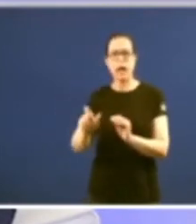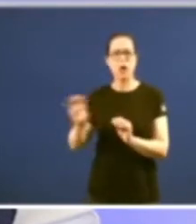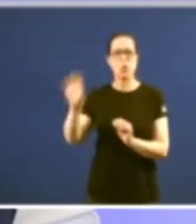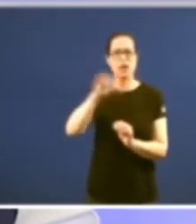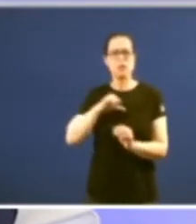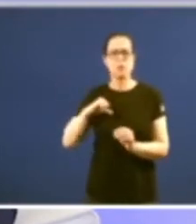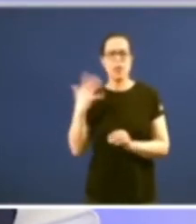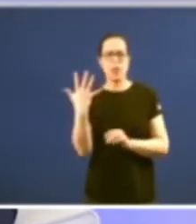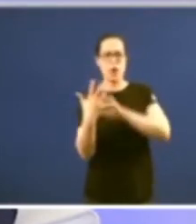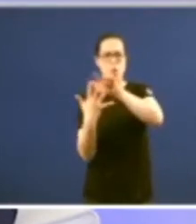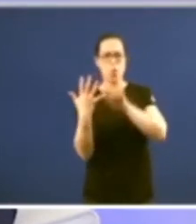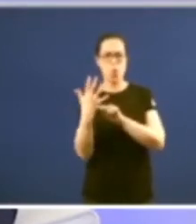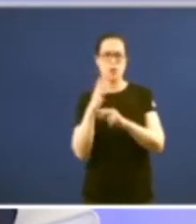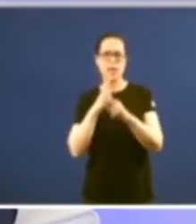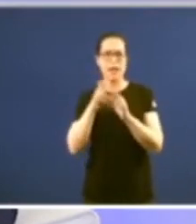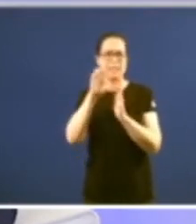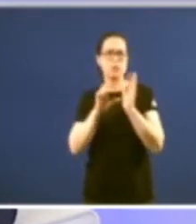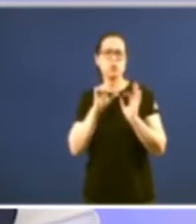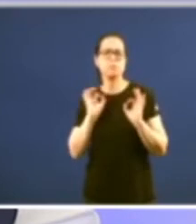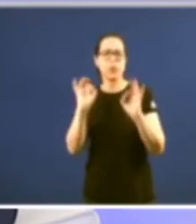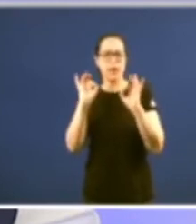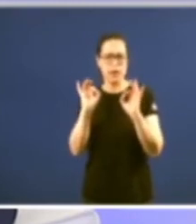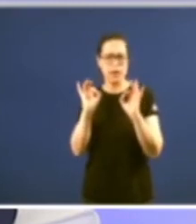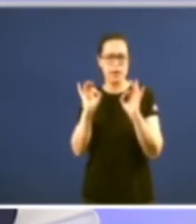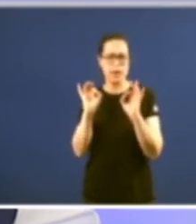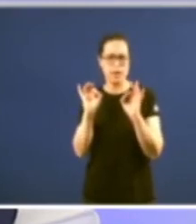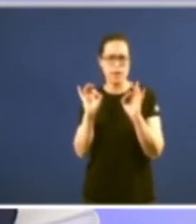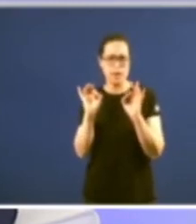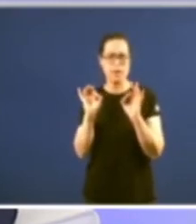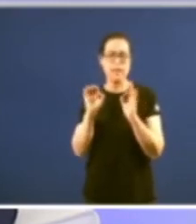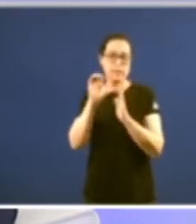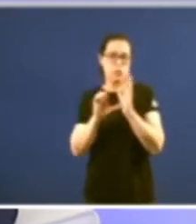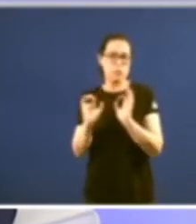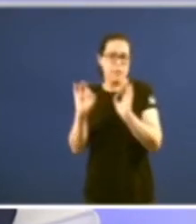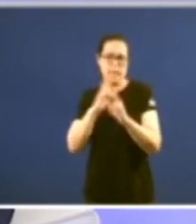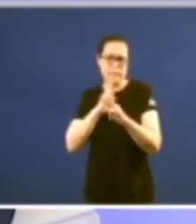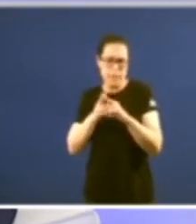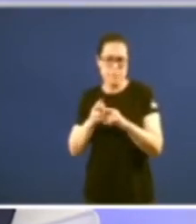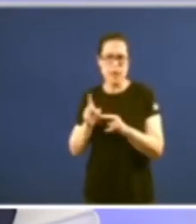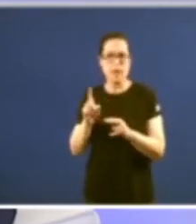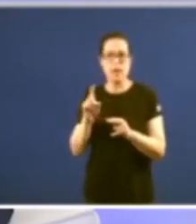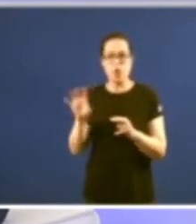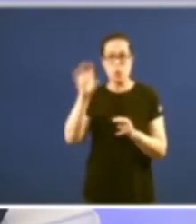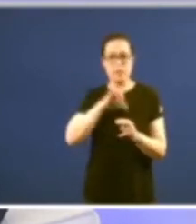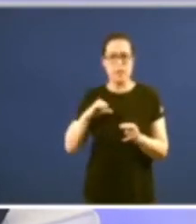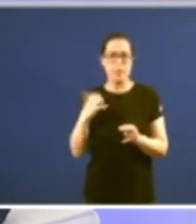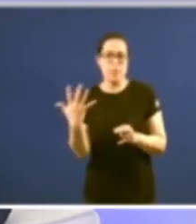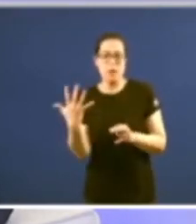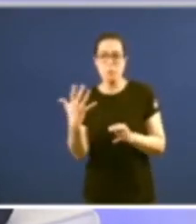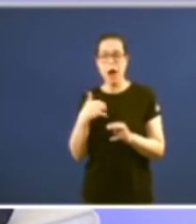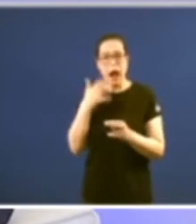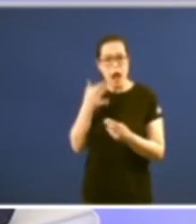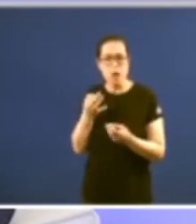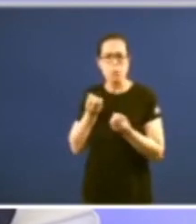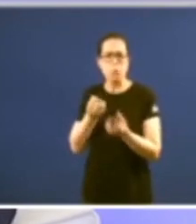son chamadas cinco autonomías de estatuto especial cinco regiones de estatuto especial que algúnas veces hai alguna información pero a información